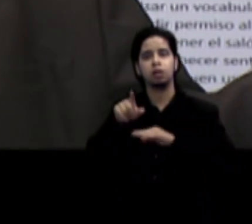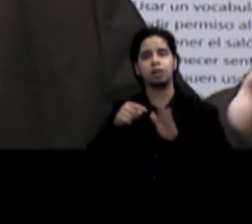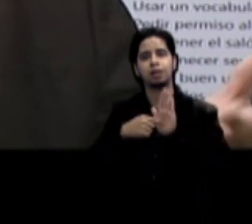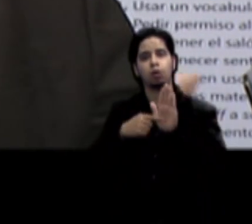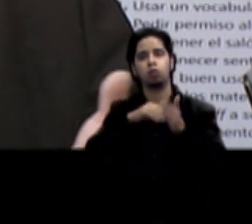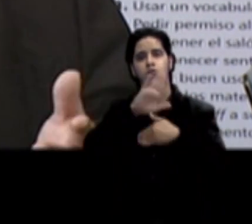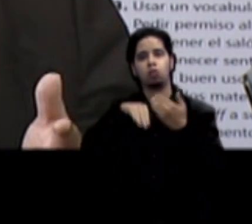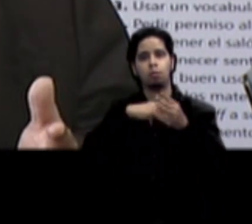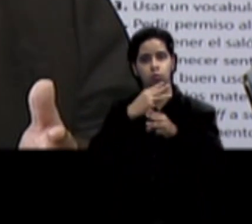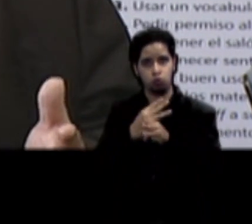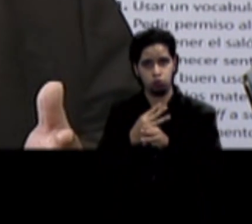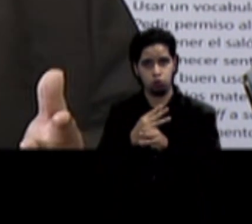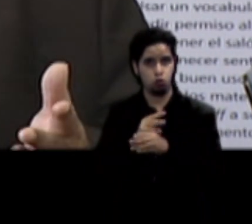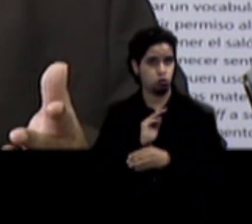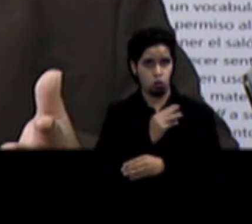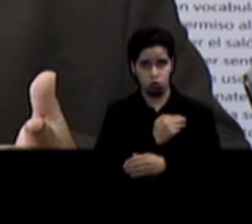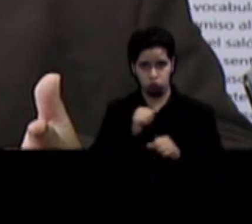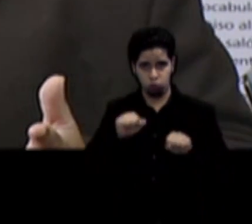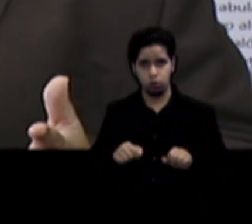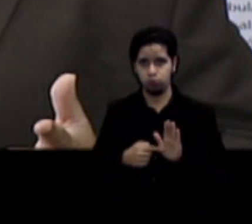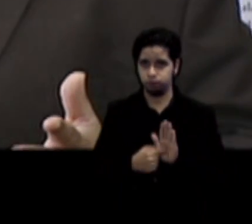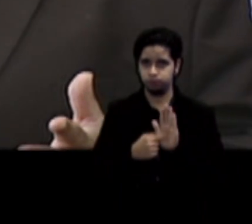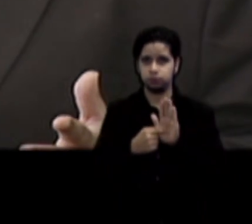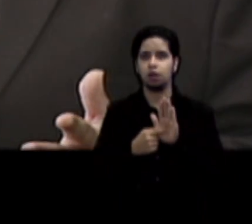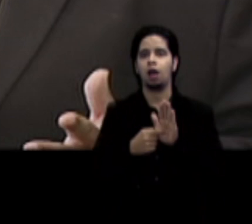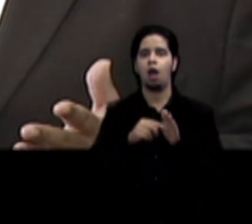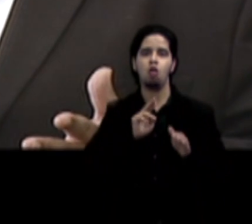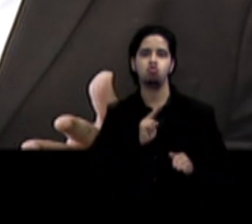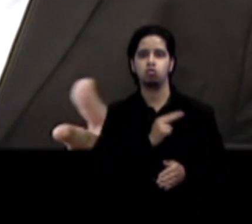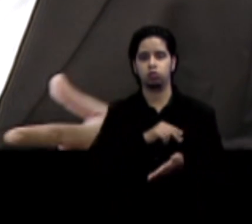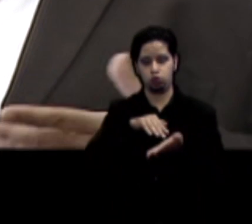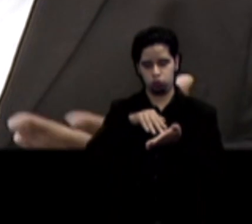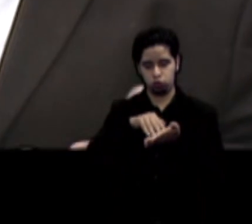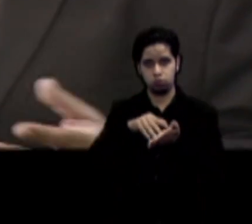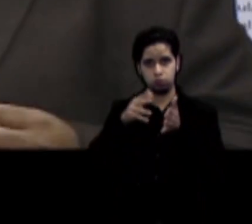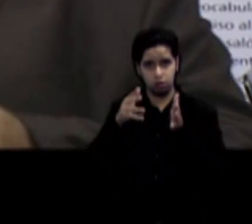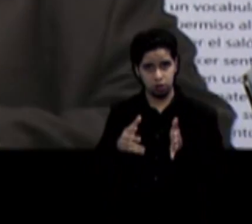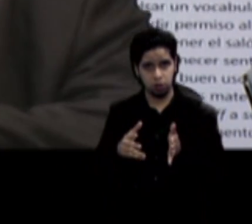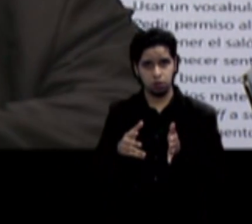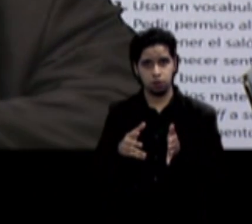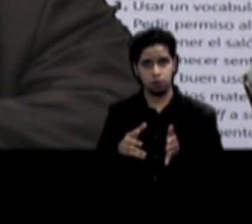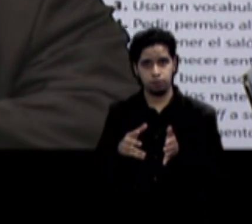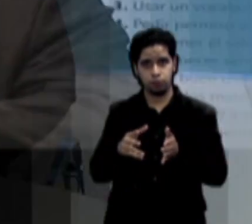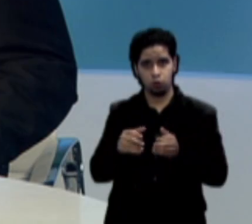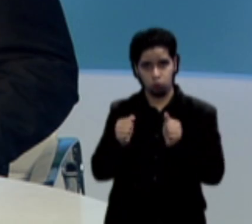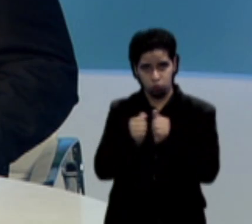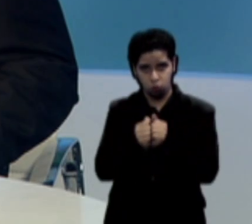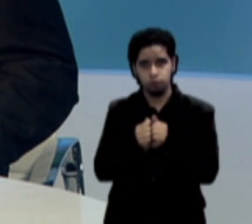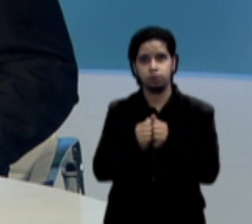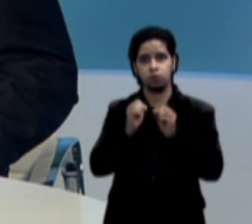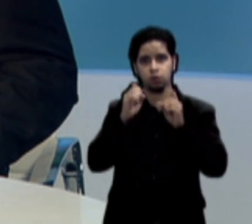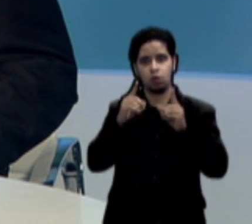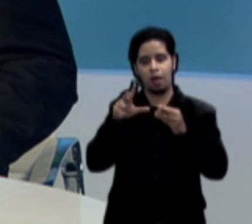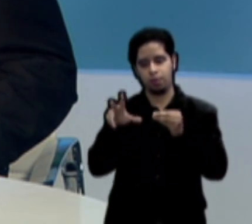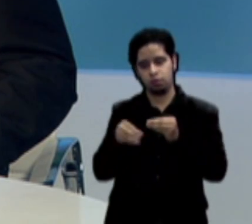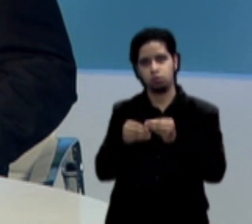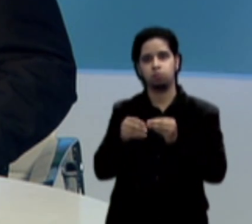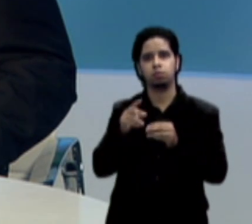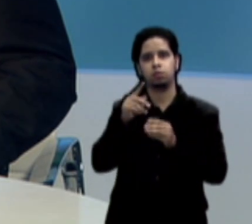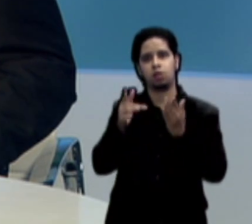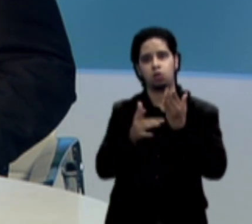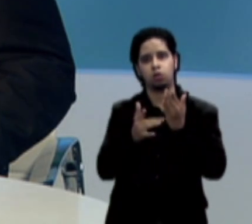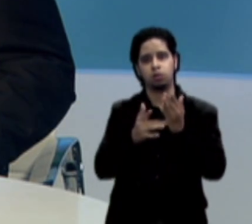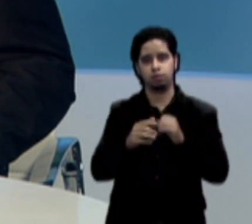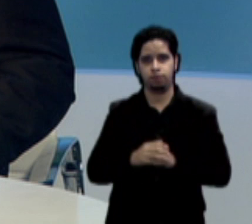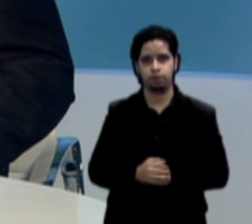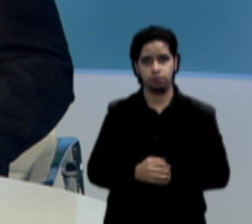posibilidades que nosotros le estamos ofreciendo a nuestros estudiantes en la educación a través de la tecnología. Y para conocer cómo están las condiciones